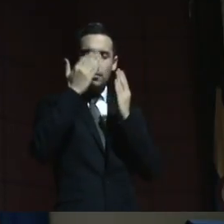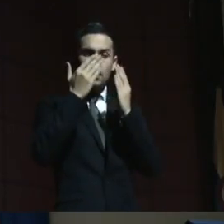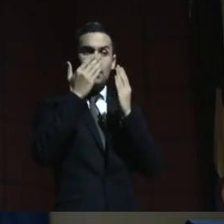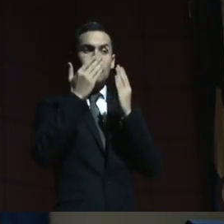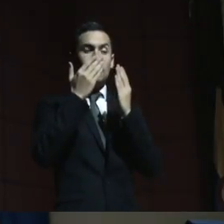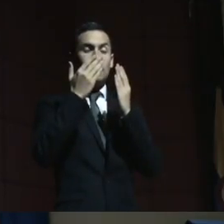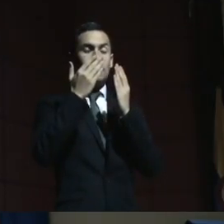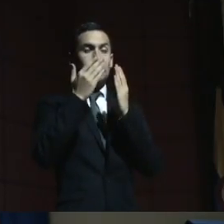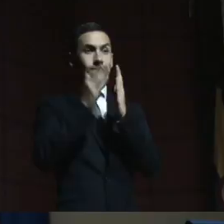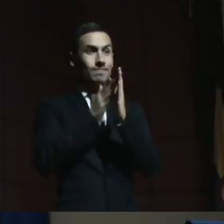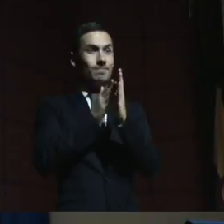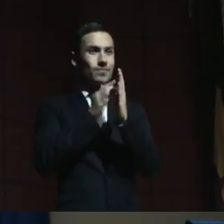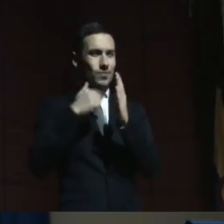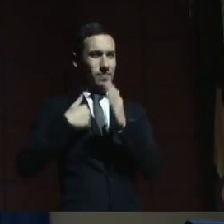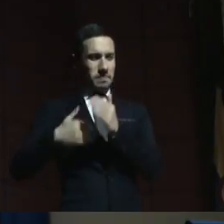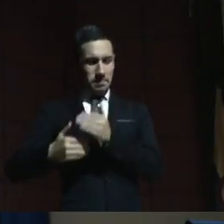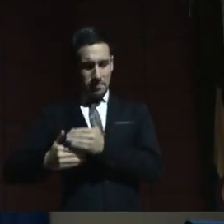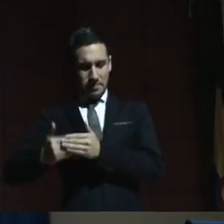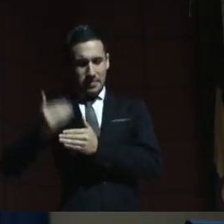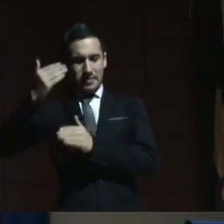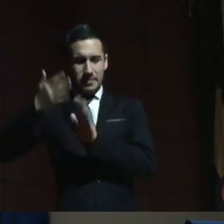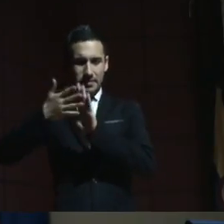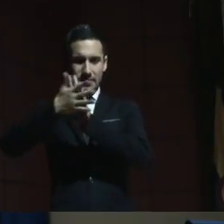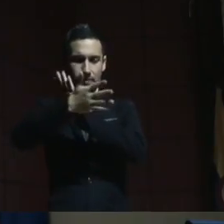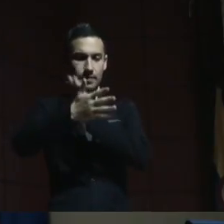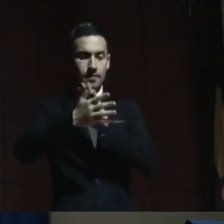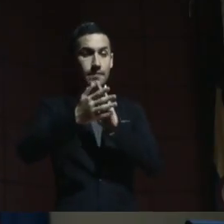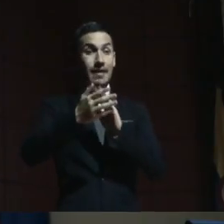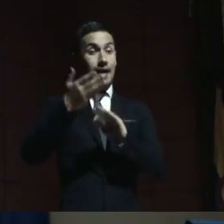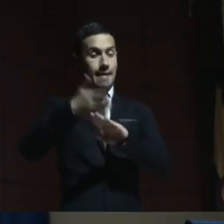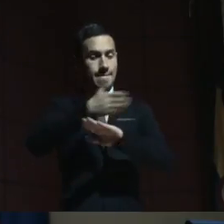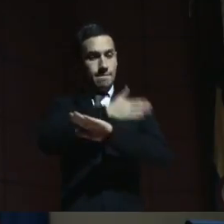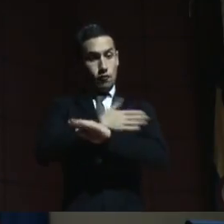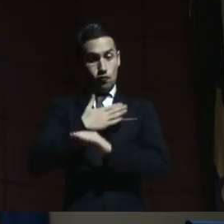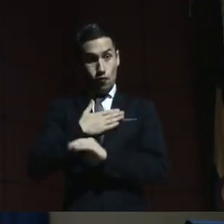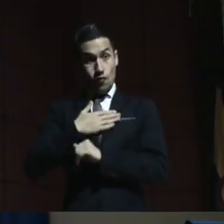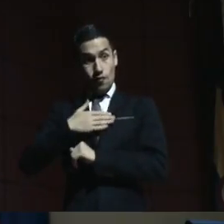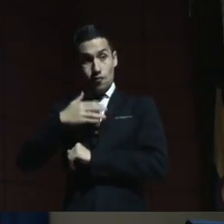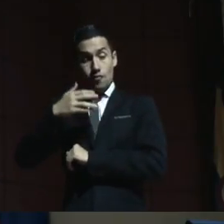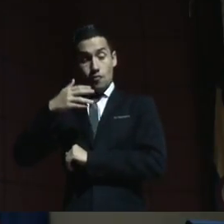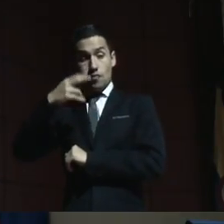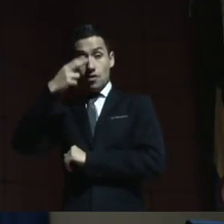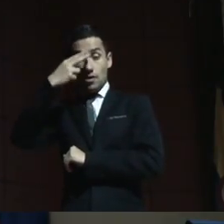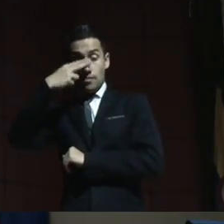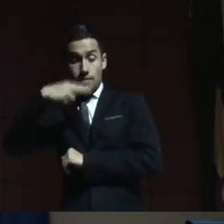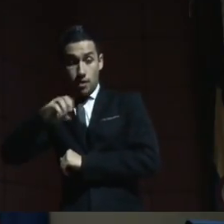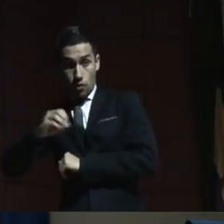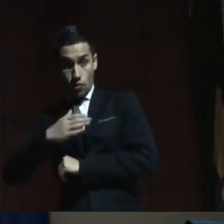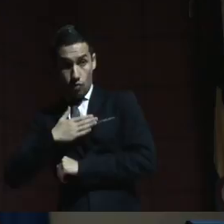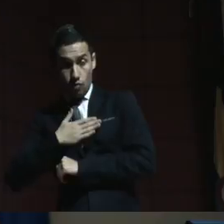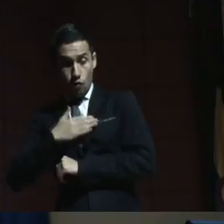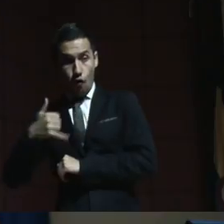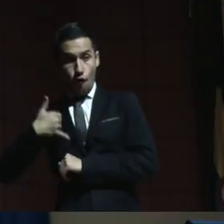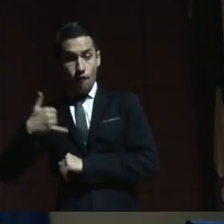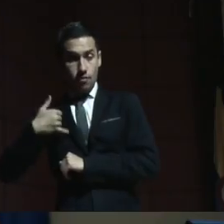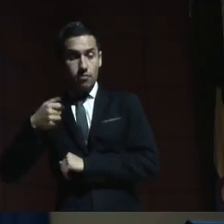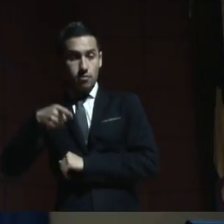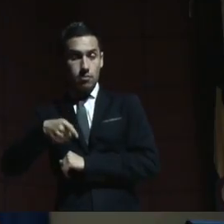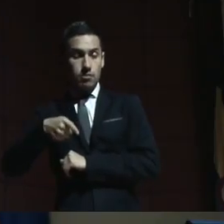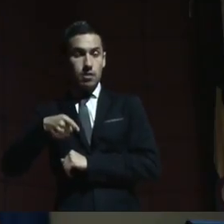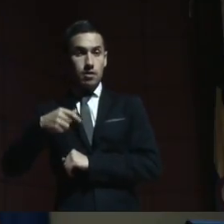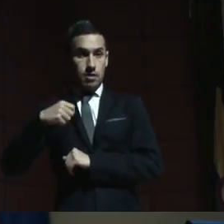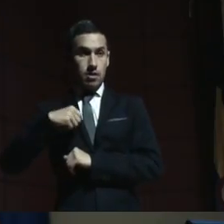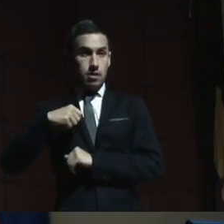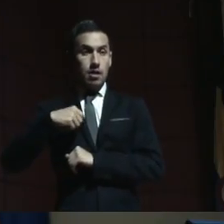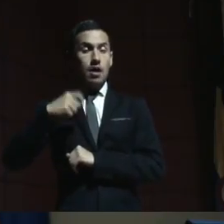yo quiero empezar por eso, a las familias siempre se nos dijo, yo soy mamá también de un joven que hoy tiene 16 años